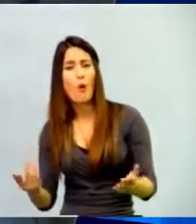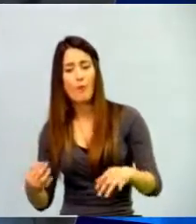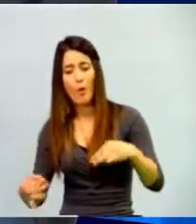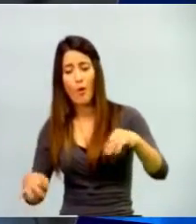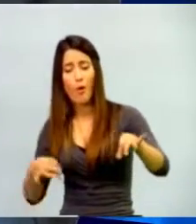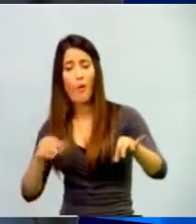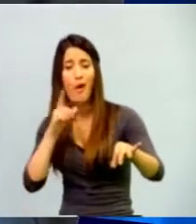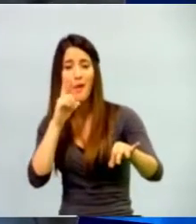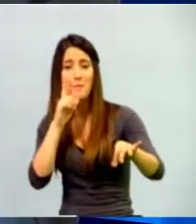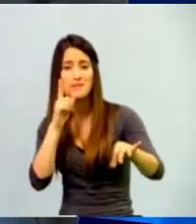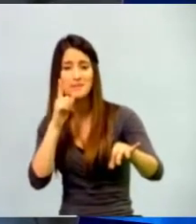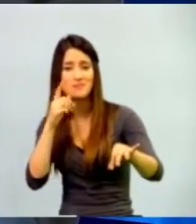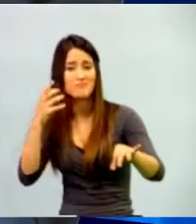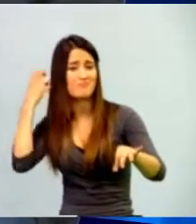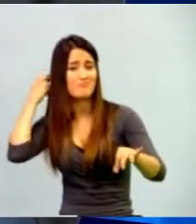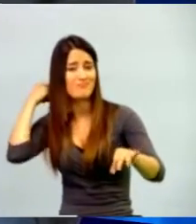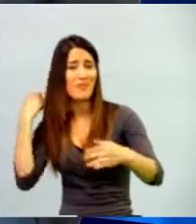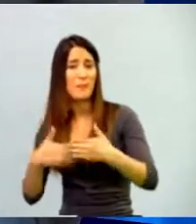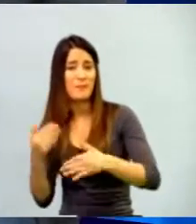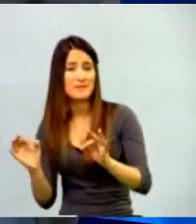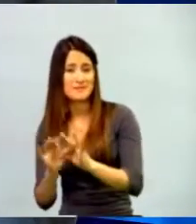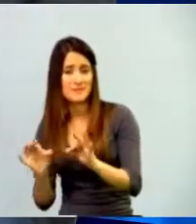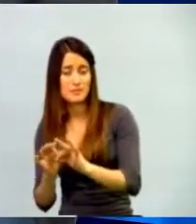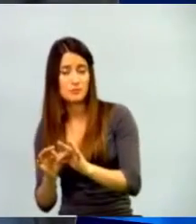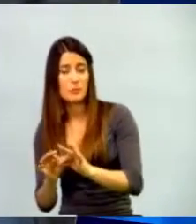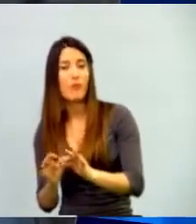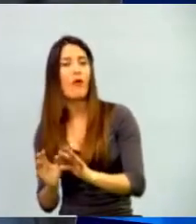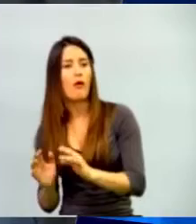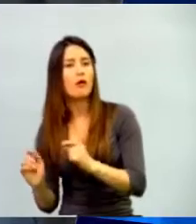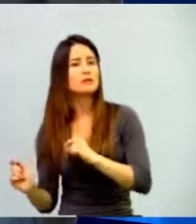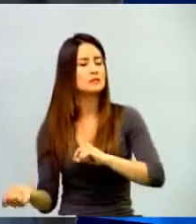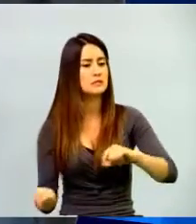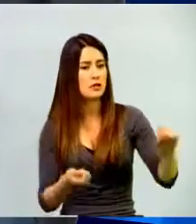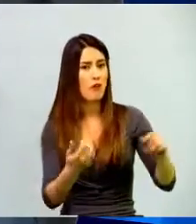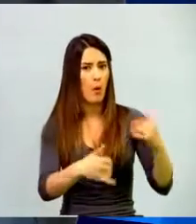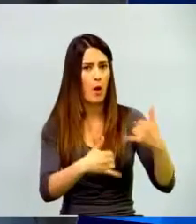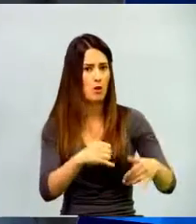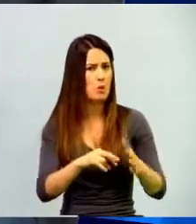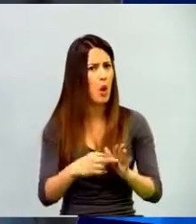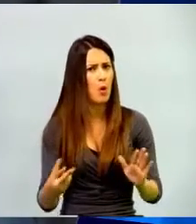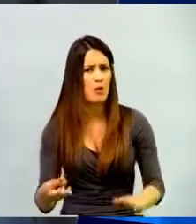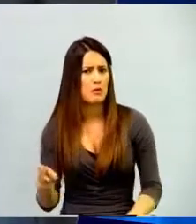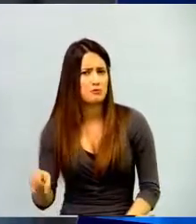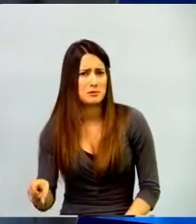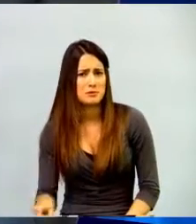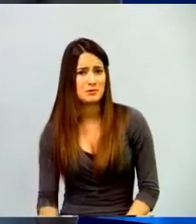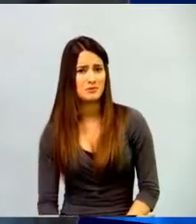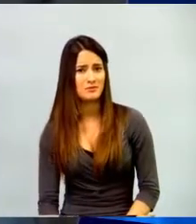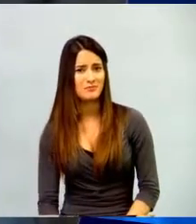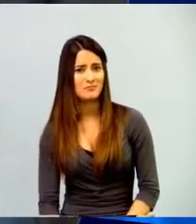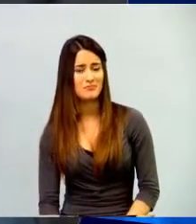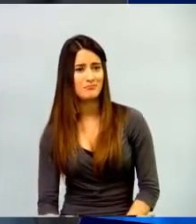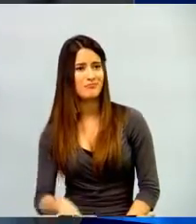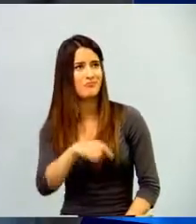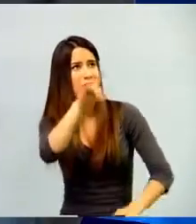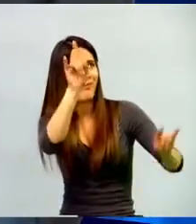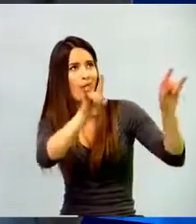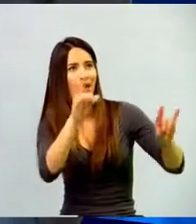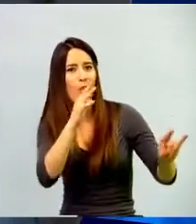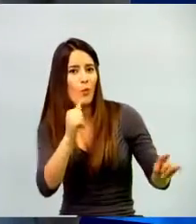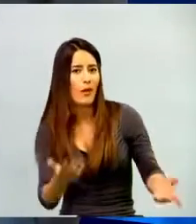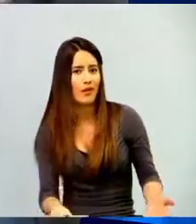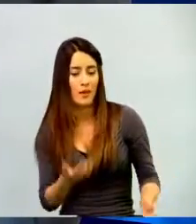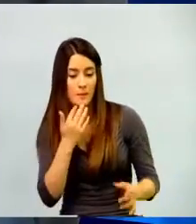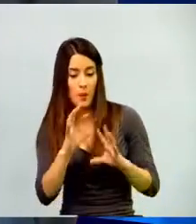Entonces es posible llevar juegos de otro tipo que no sean tecnológicos a lugares donde no los hay. En el caso de Arcadia, Mundo